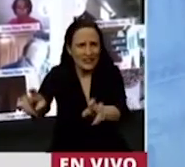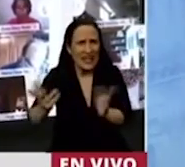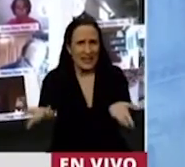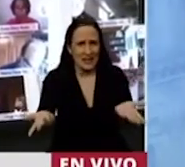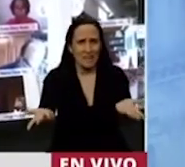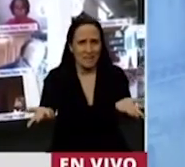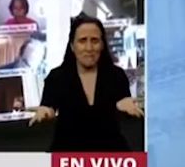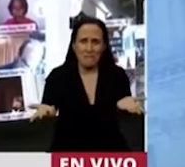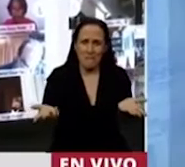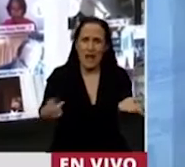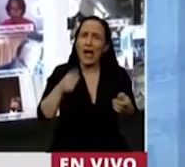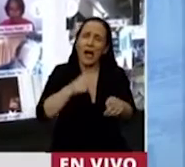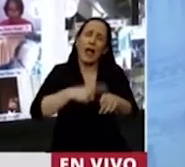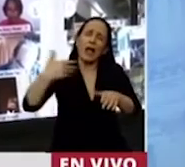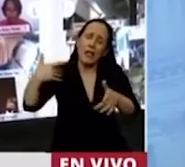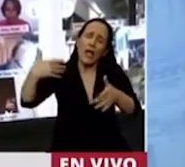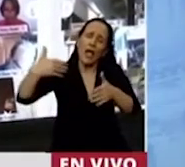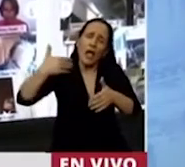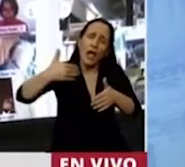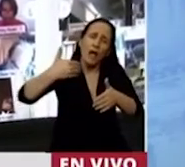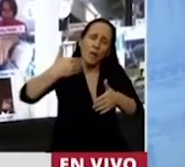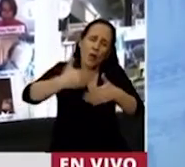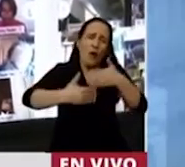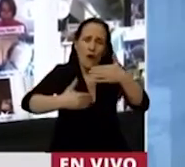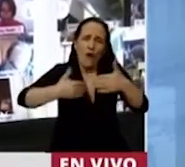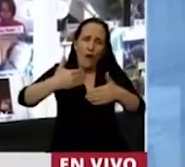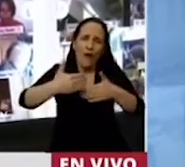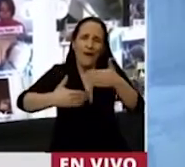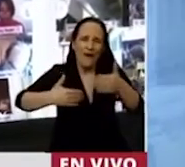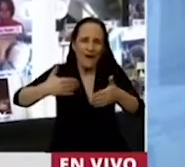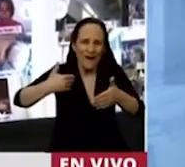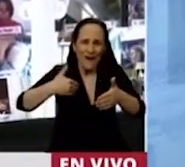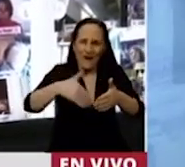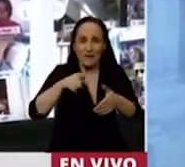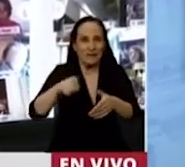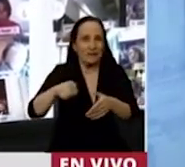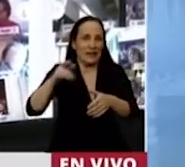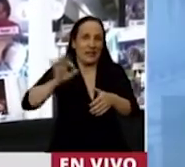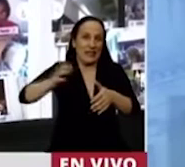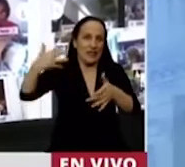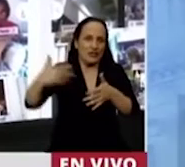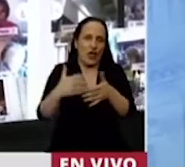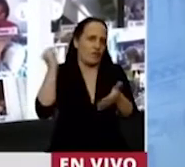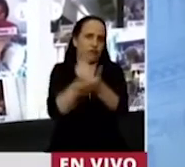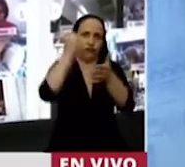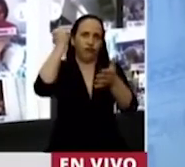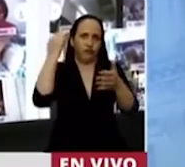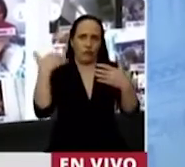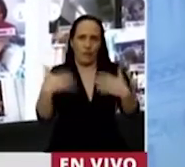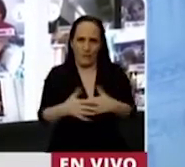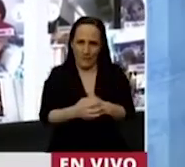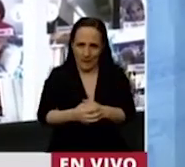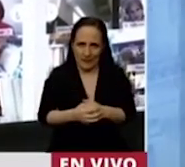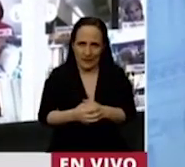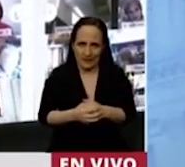tiempo madurando, desarrollando, completando ese proceso histórico. Es decir